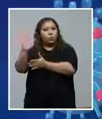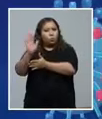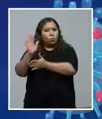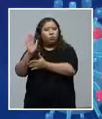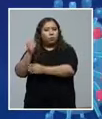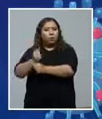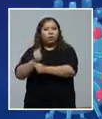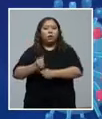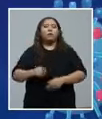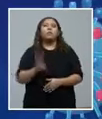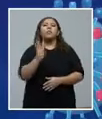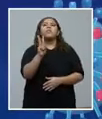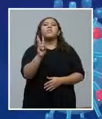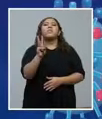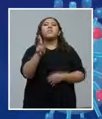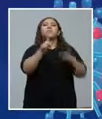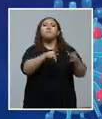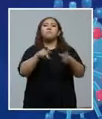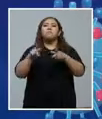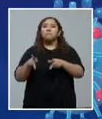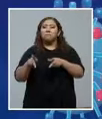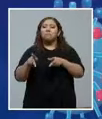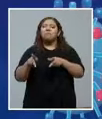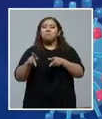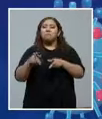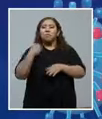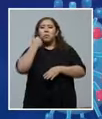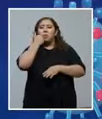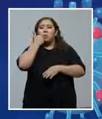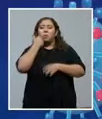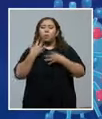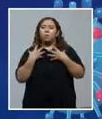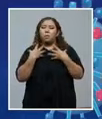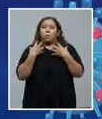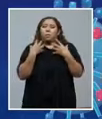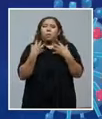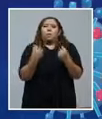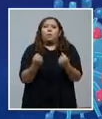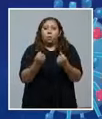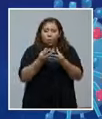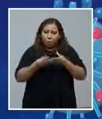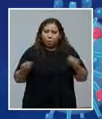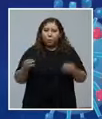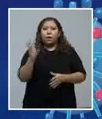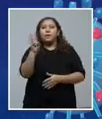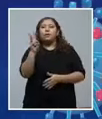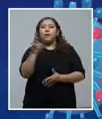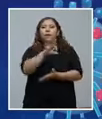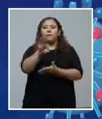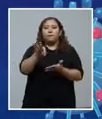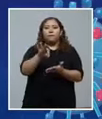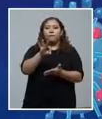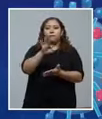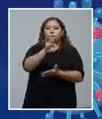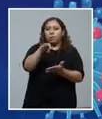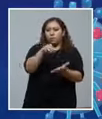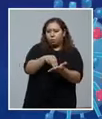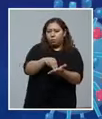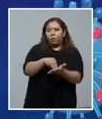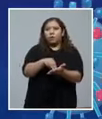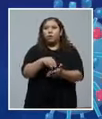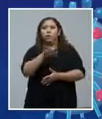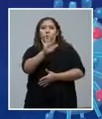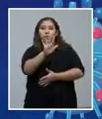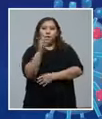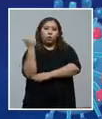dónde son estos 16 nuevos pacientes que se han recuperado? Pues, 6 de Francisco Morazán, 5 de Atlántida, 3 de Valle